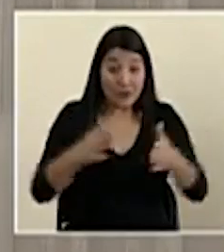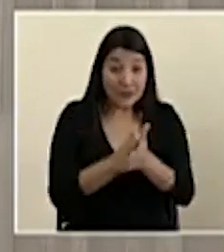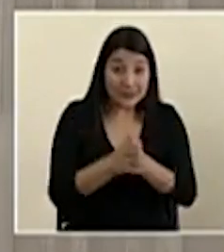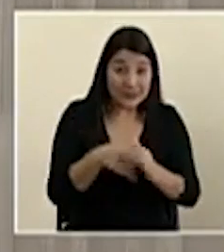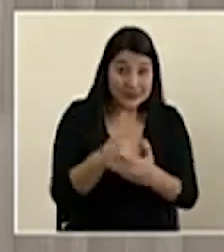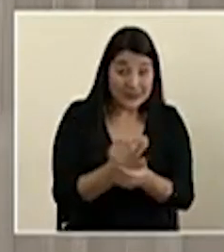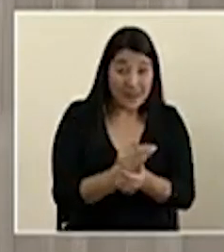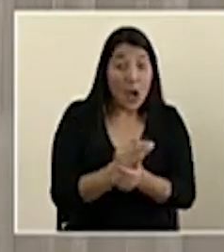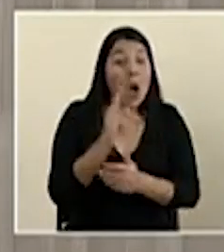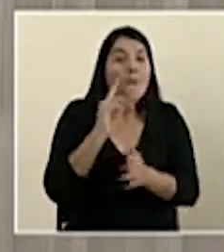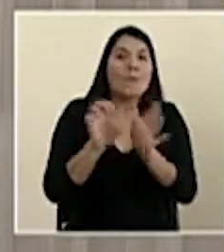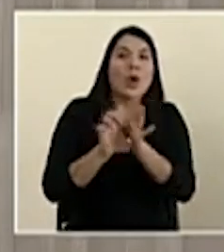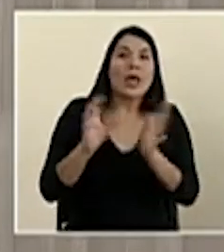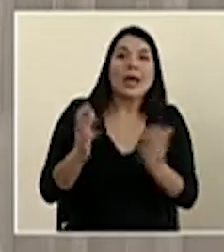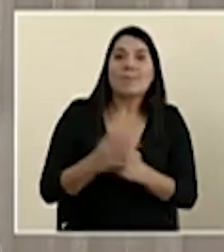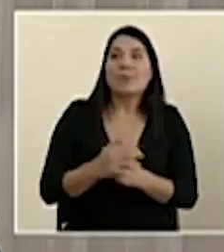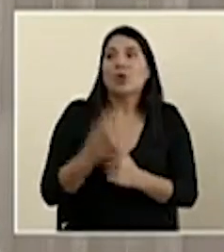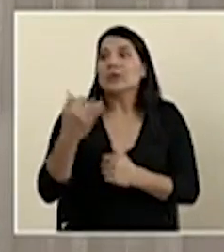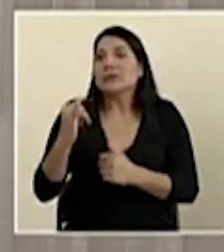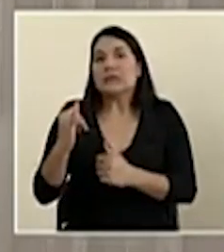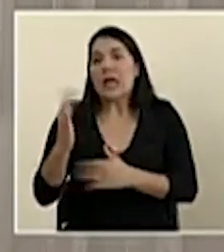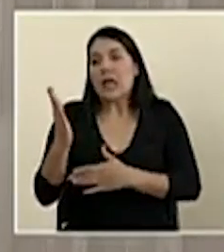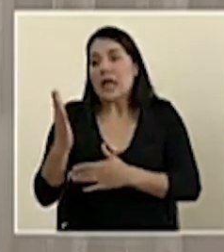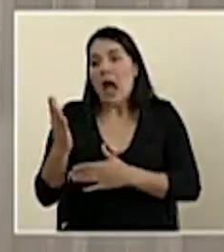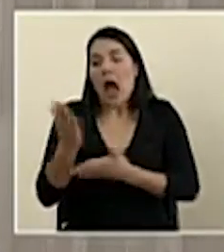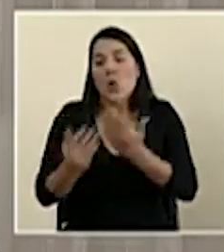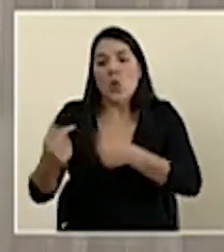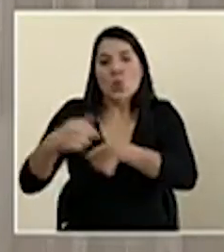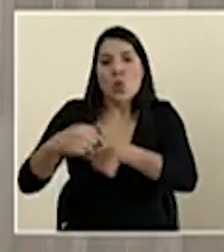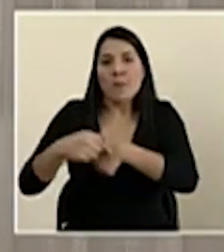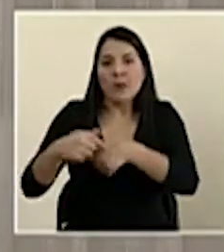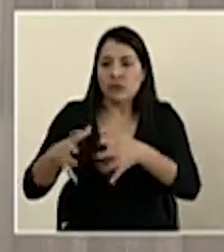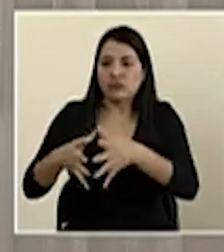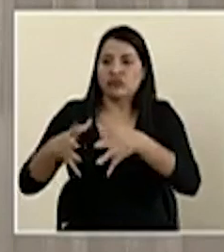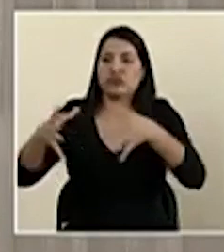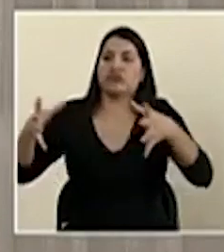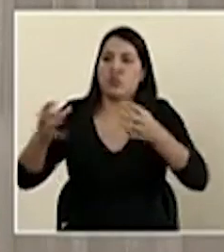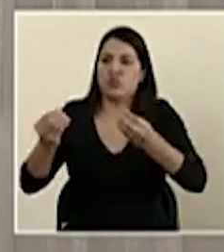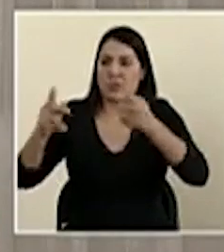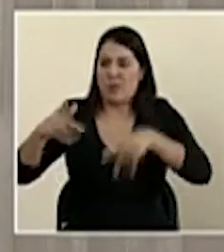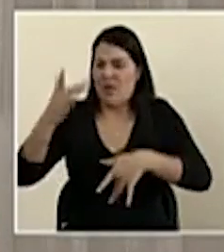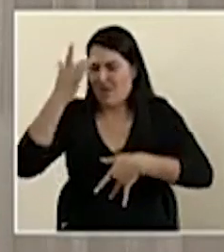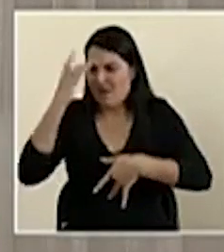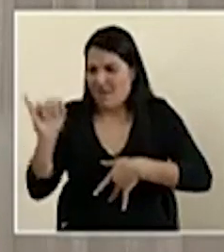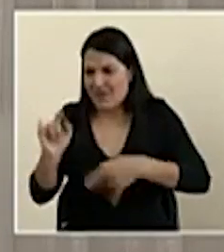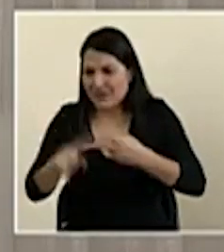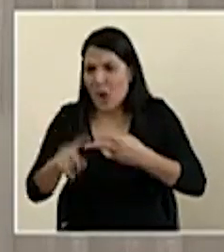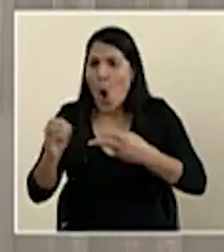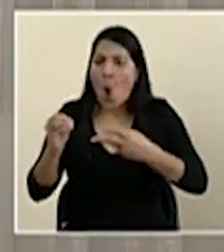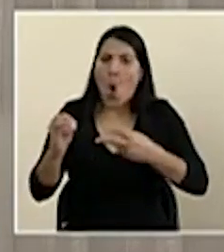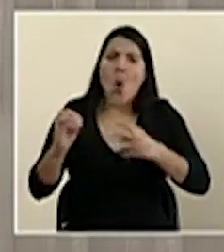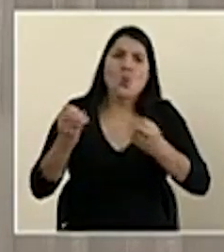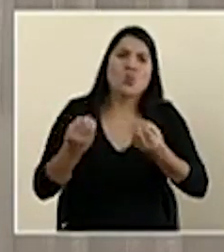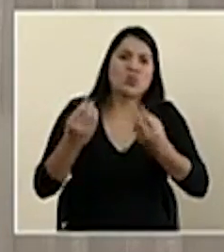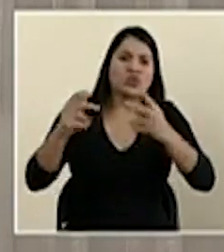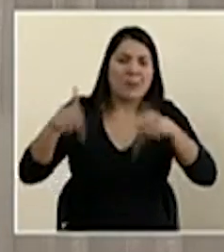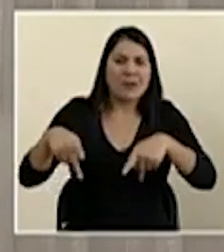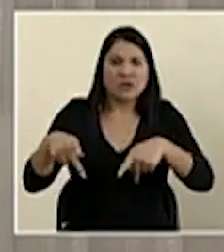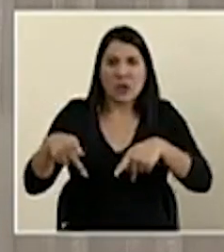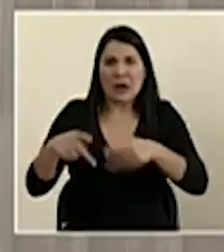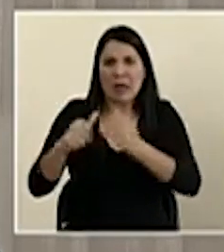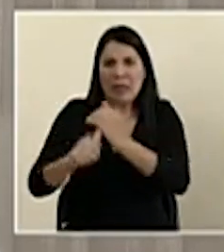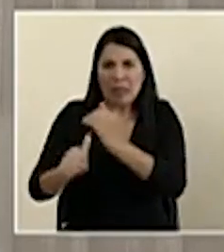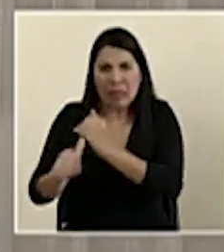hay, por ejemplo, picos de enfermedades respiratorias o de enfermedades diarréicas, el hecho de no saludarnos con la mano o de